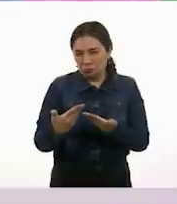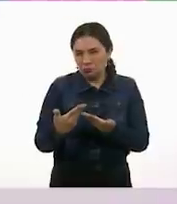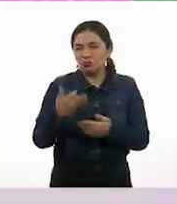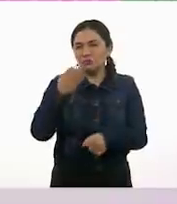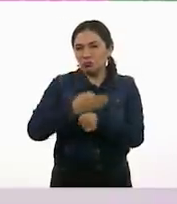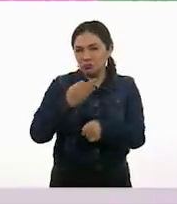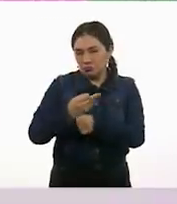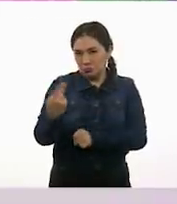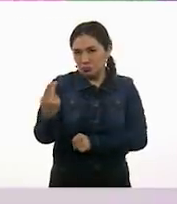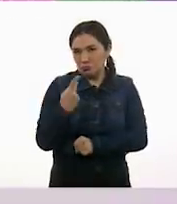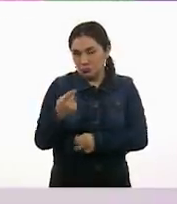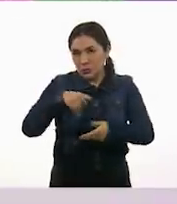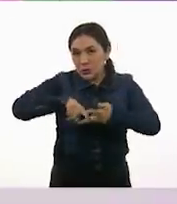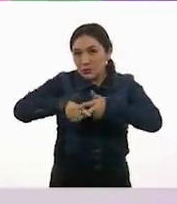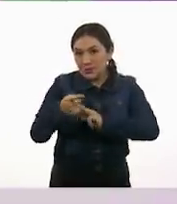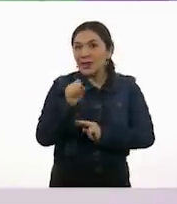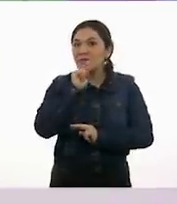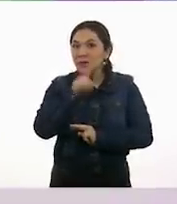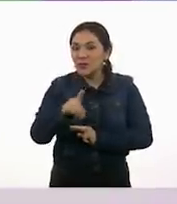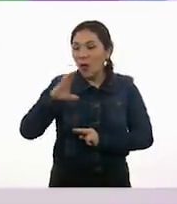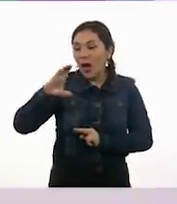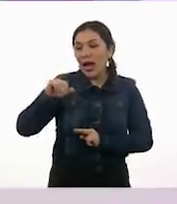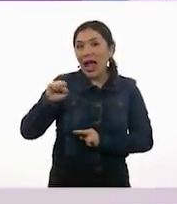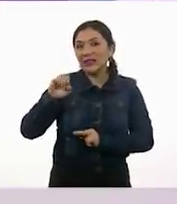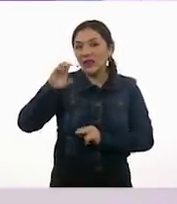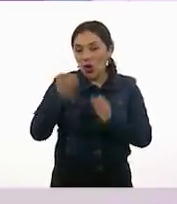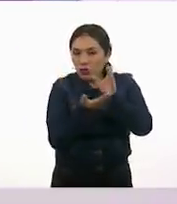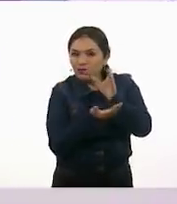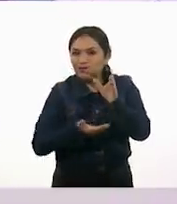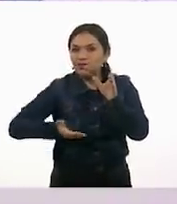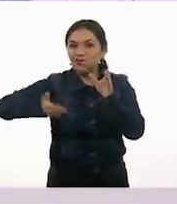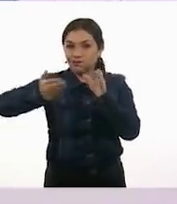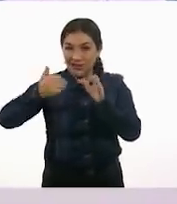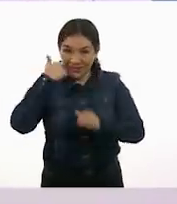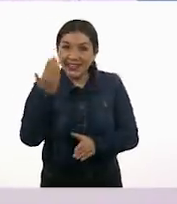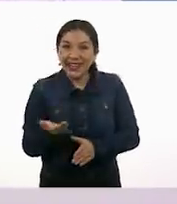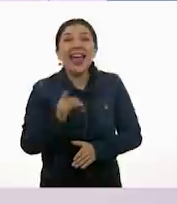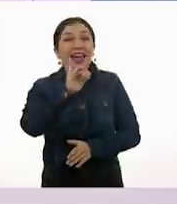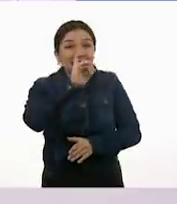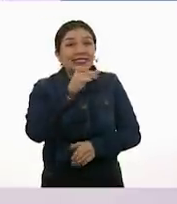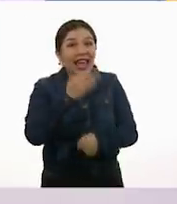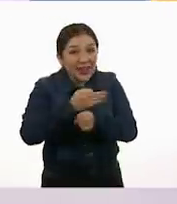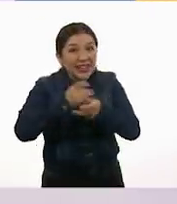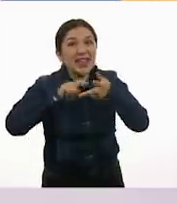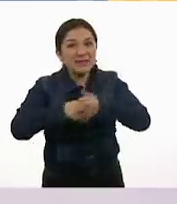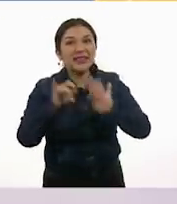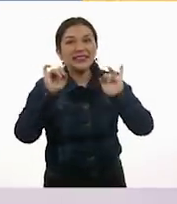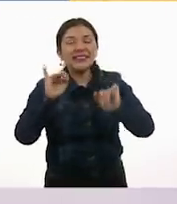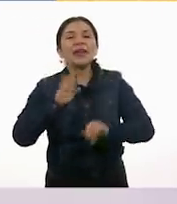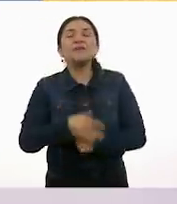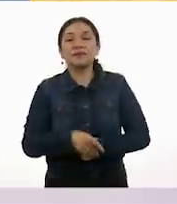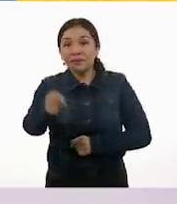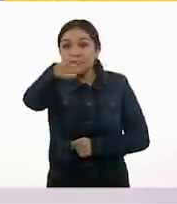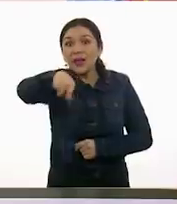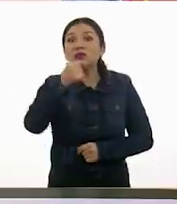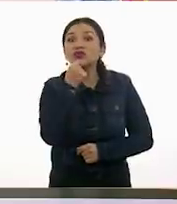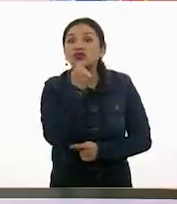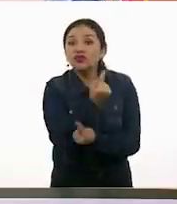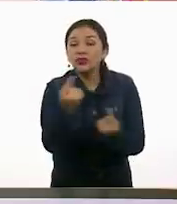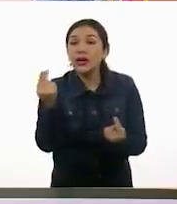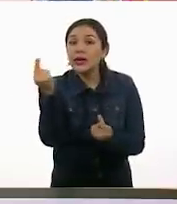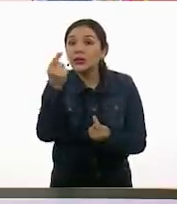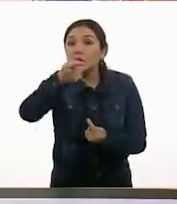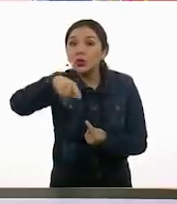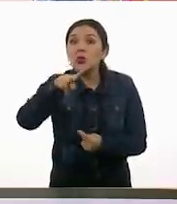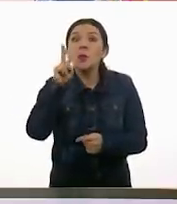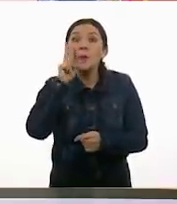por la parte de abajo de nuestro barco que es el casco, Alexia? Sí, manos a la obra. Niños y niñas allá en casa, necesito